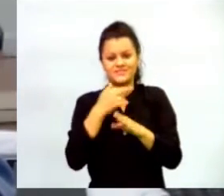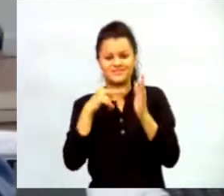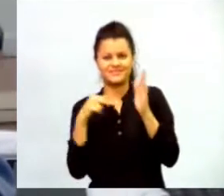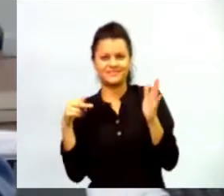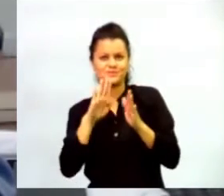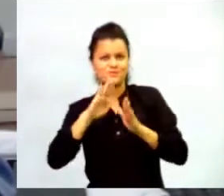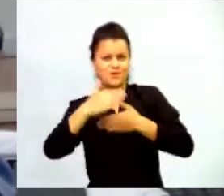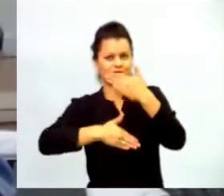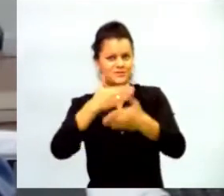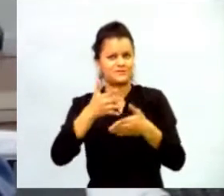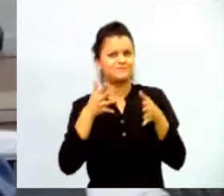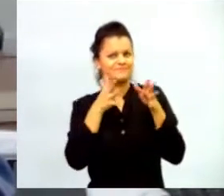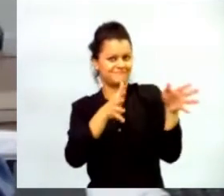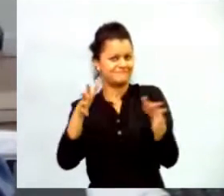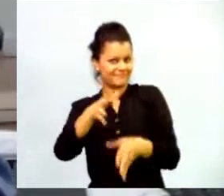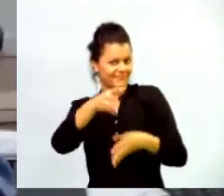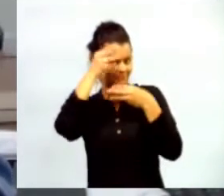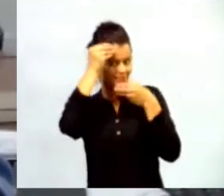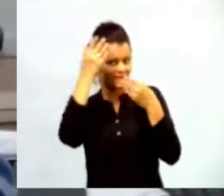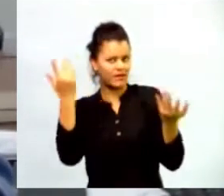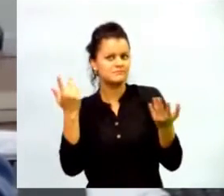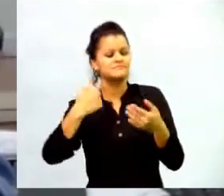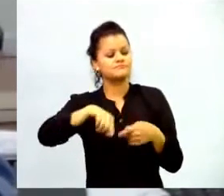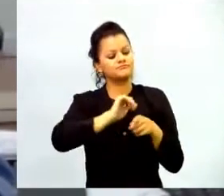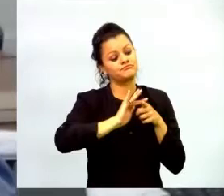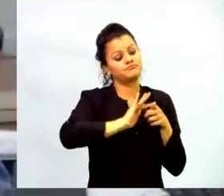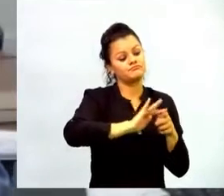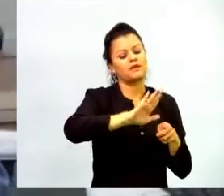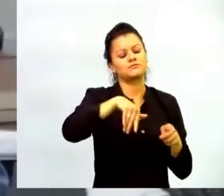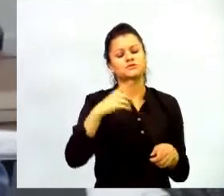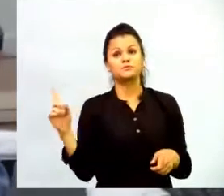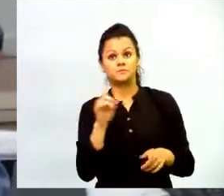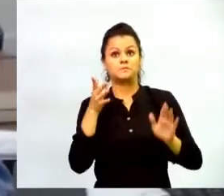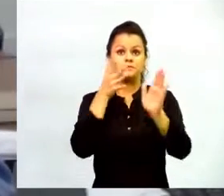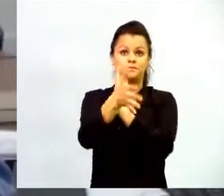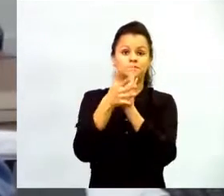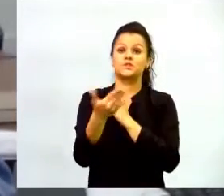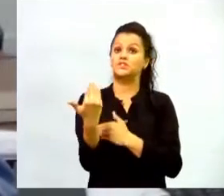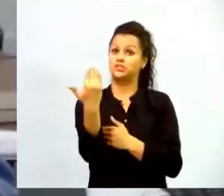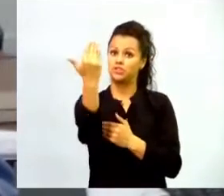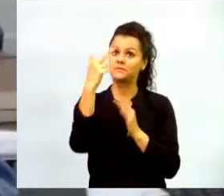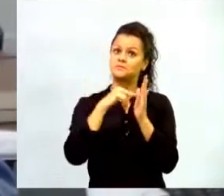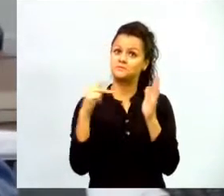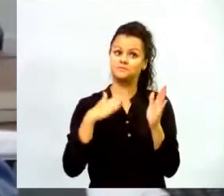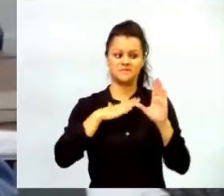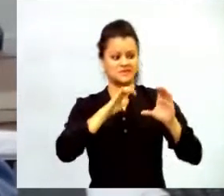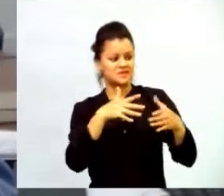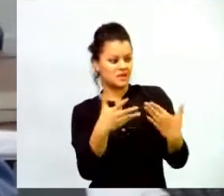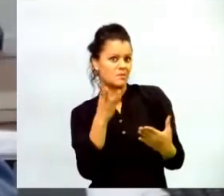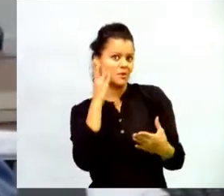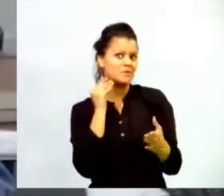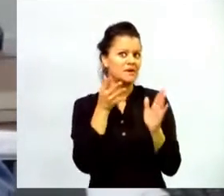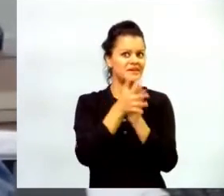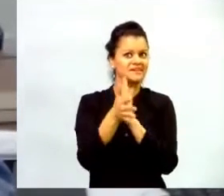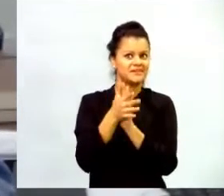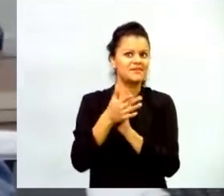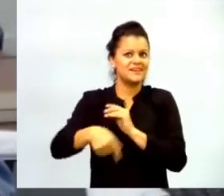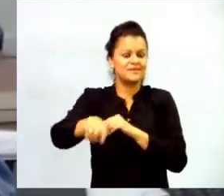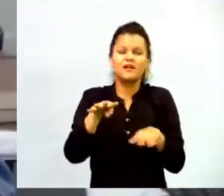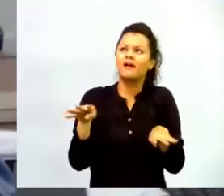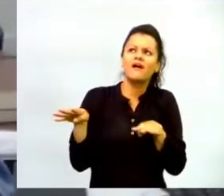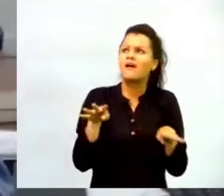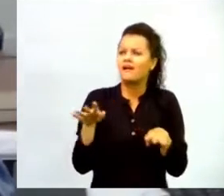-aprendizaje donde nos muestran el beneficio que tienen las TIC en sus clases para promover el desarrollo competente al siglo XXI en sus